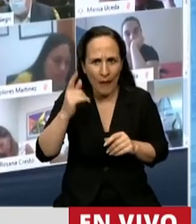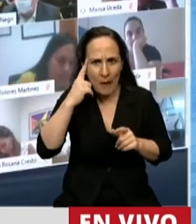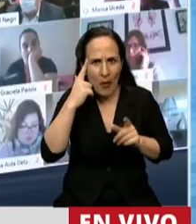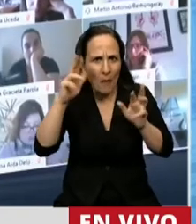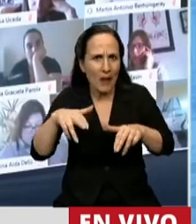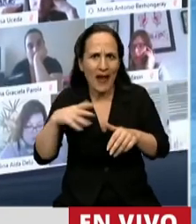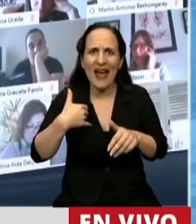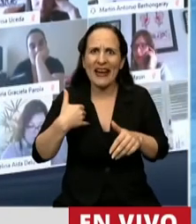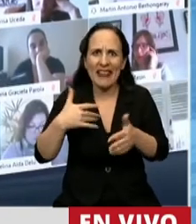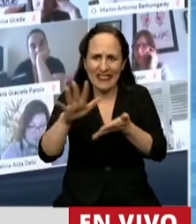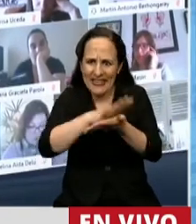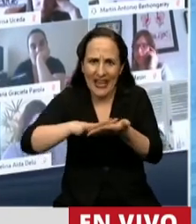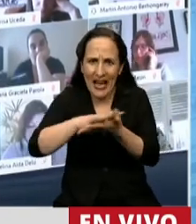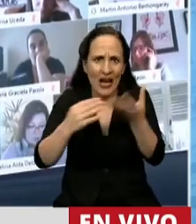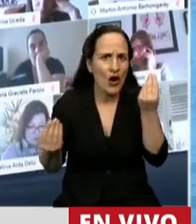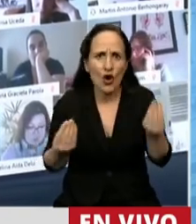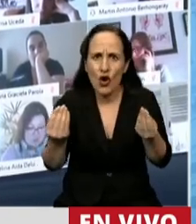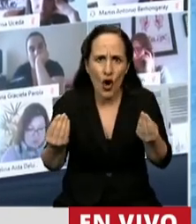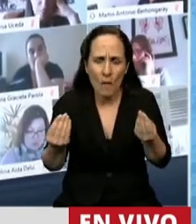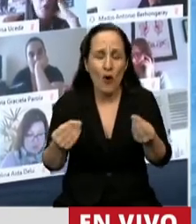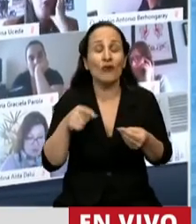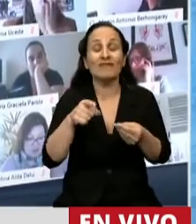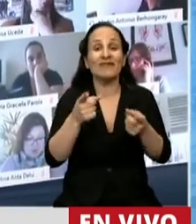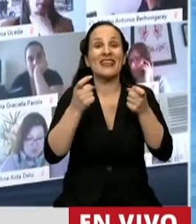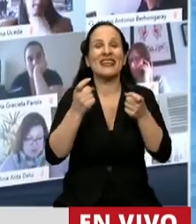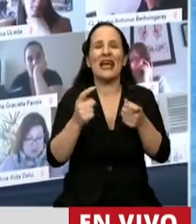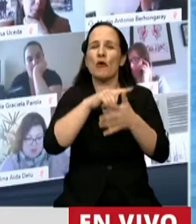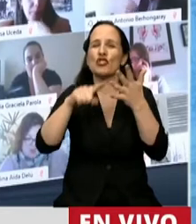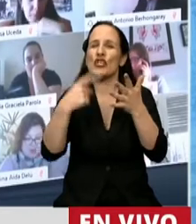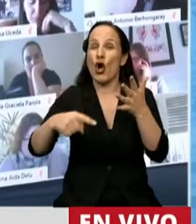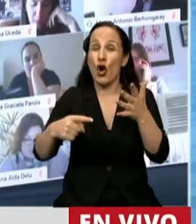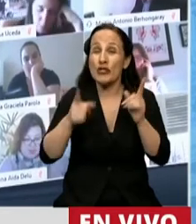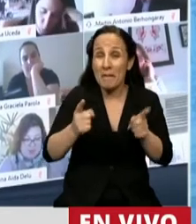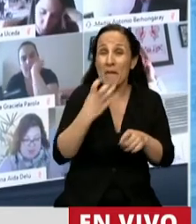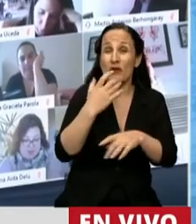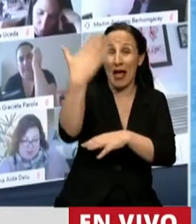necesita cinco cosas que estaban implícitas en aquel discurso.